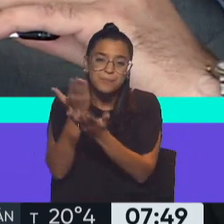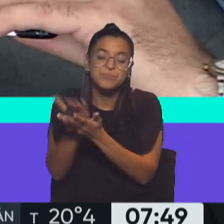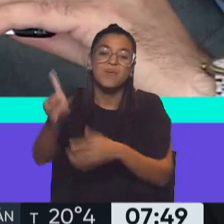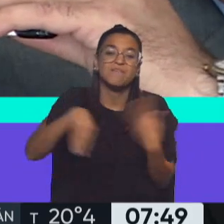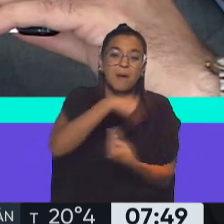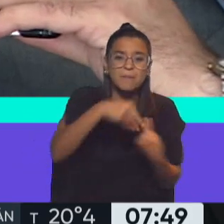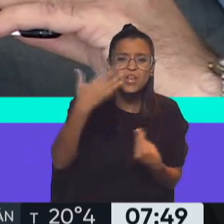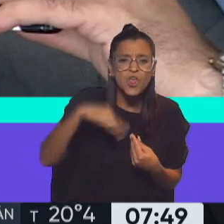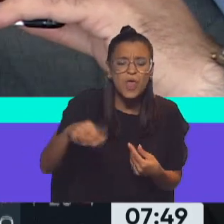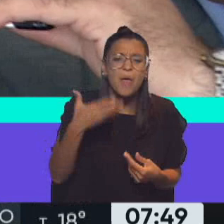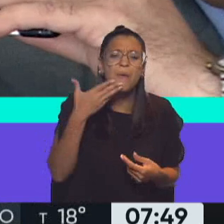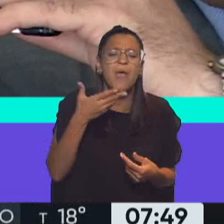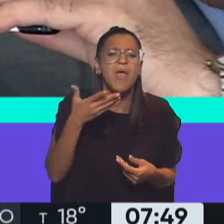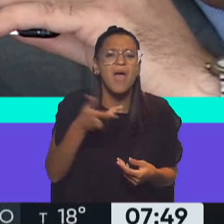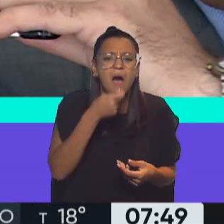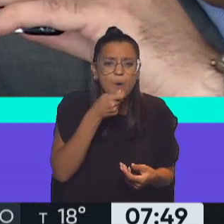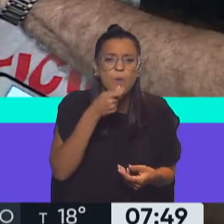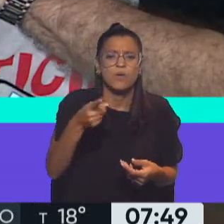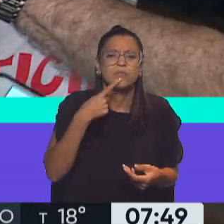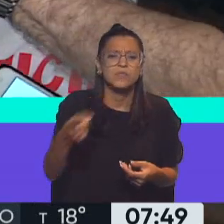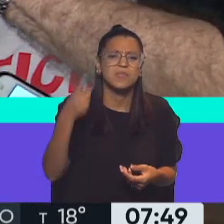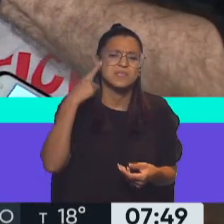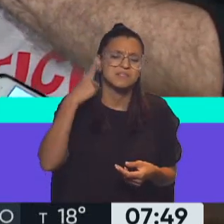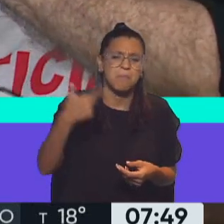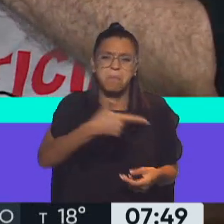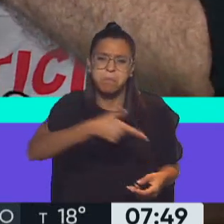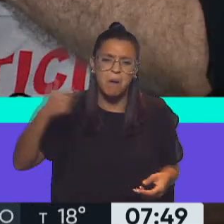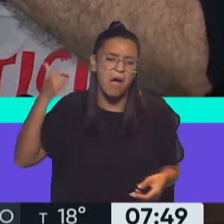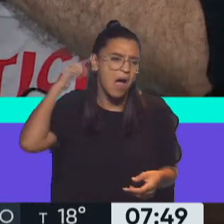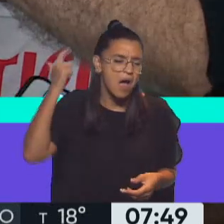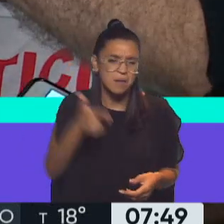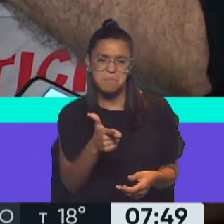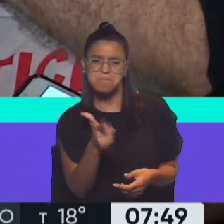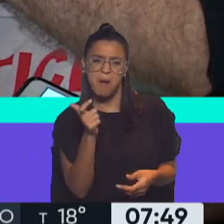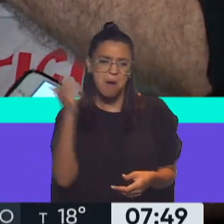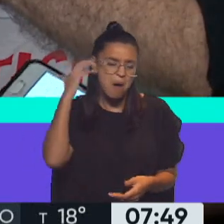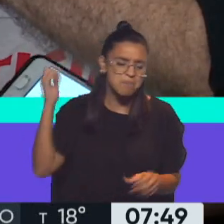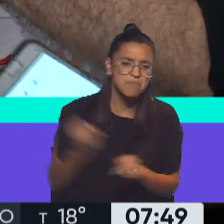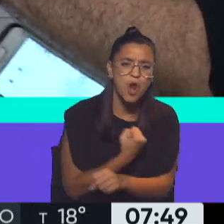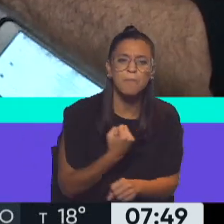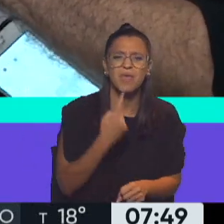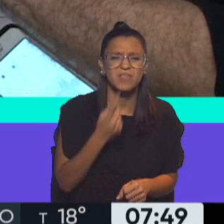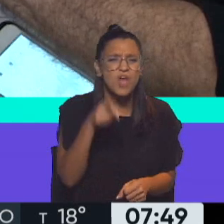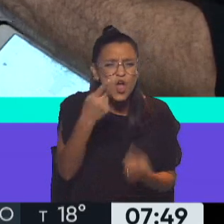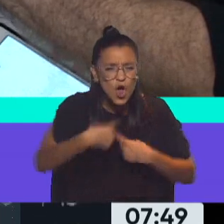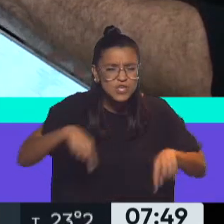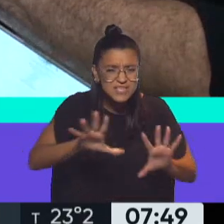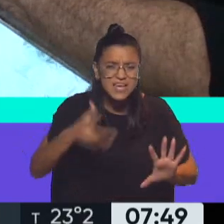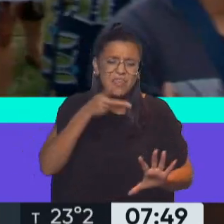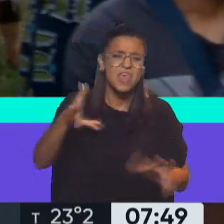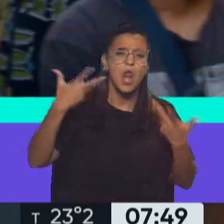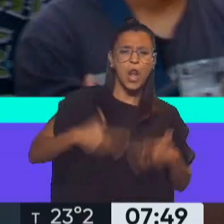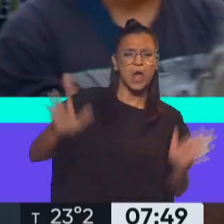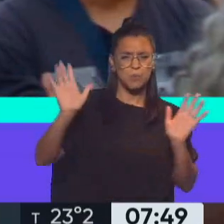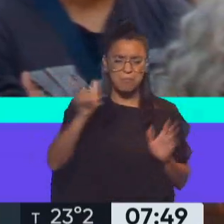que escuchar este audio donde dice que le rompieron el frasco, que tiraron detrás hacia adelante. Esas cosas lo dijeron y